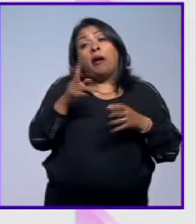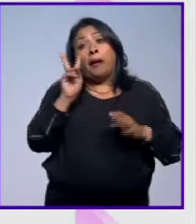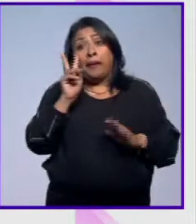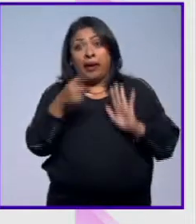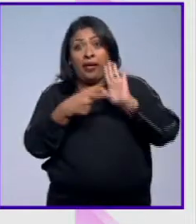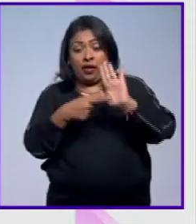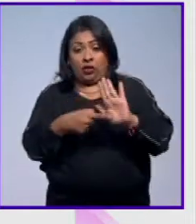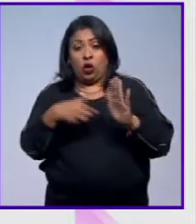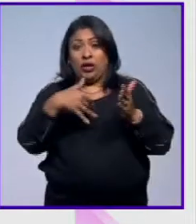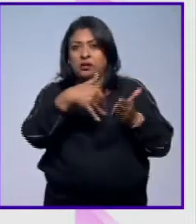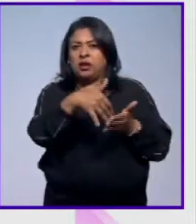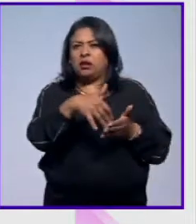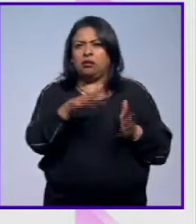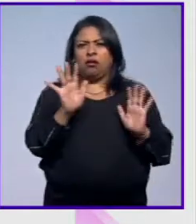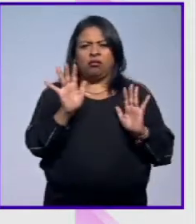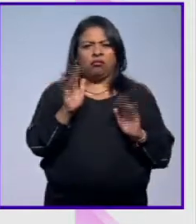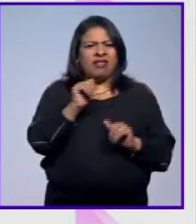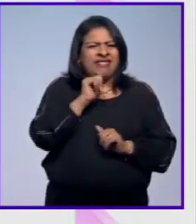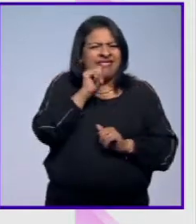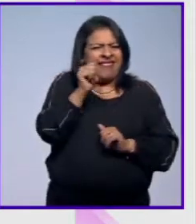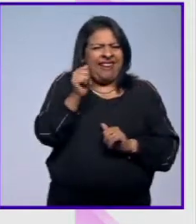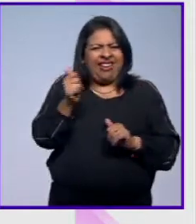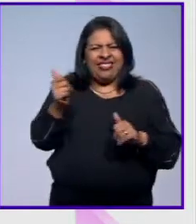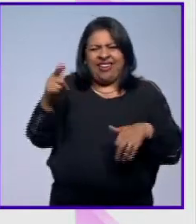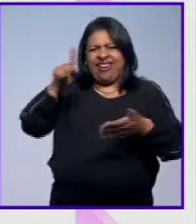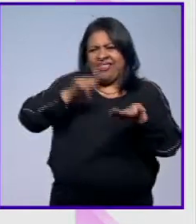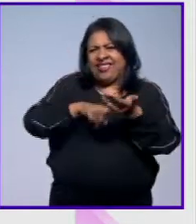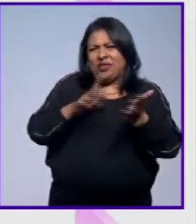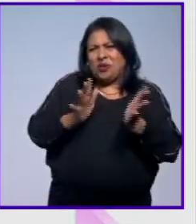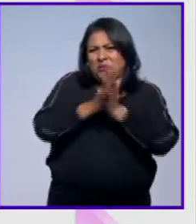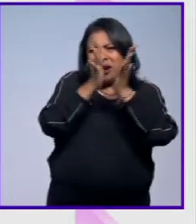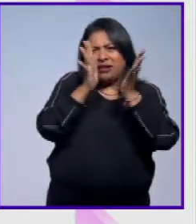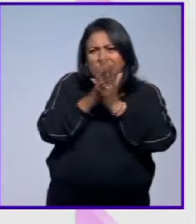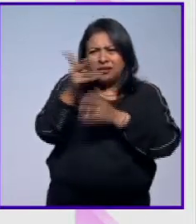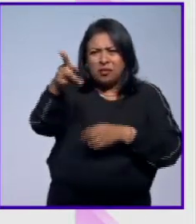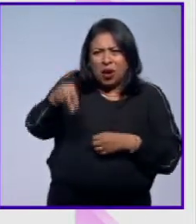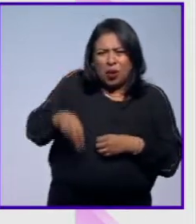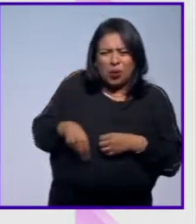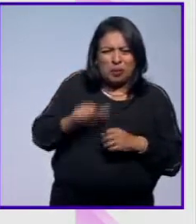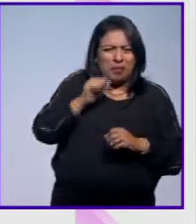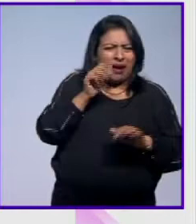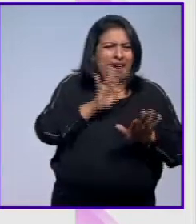que se ve en el expediente nada tenían que ver con el asunto para el que fueron imputados.